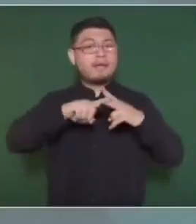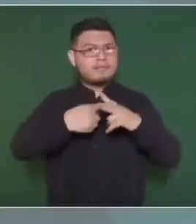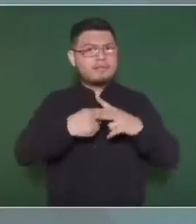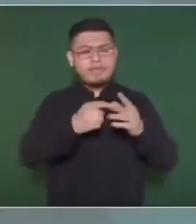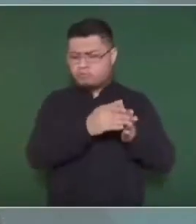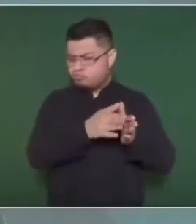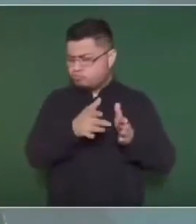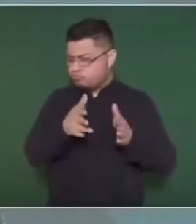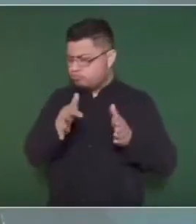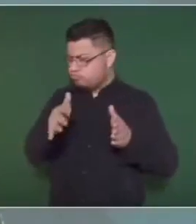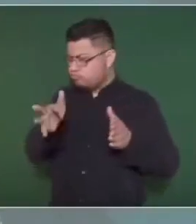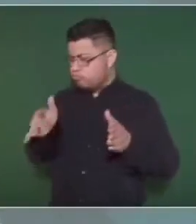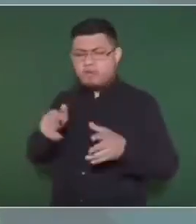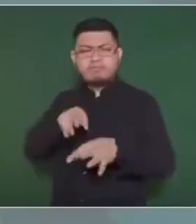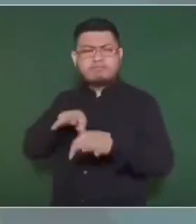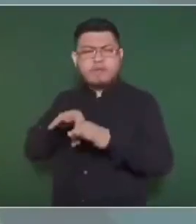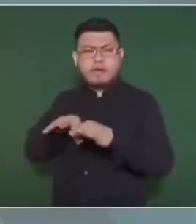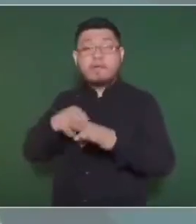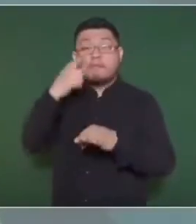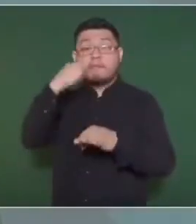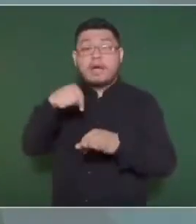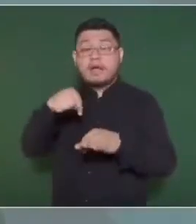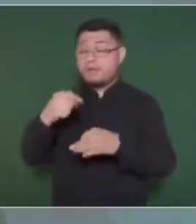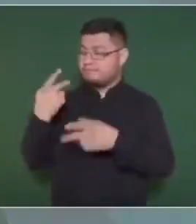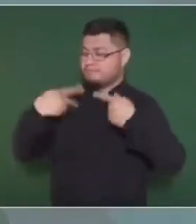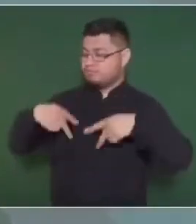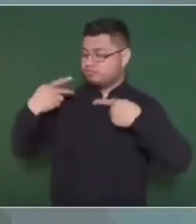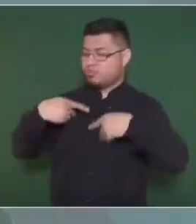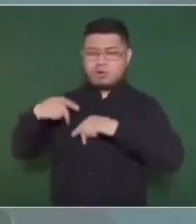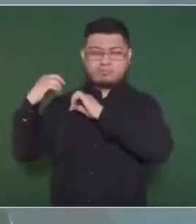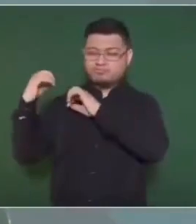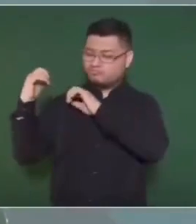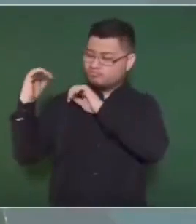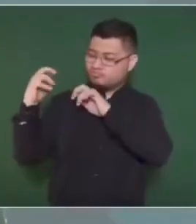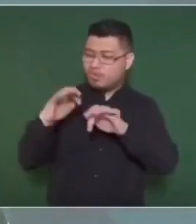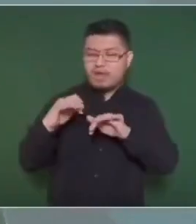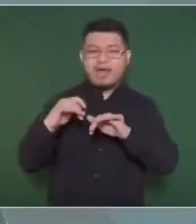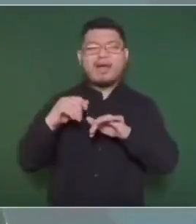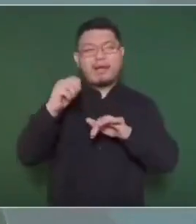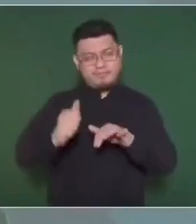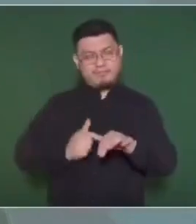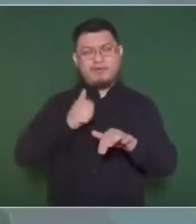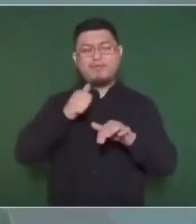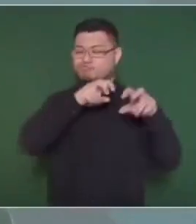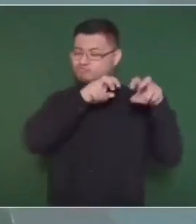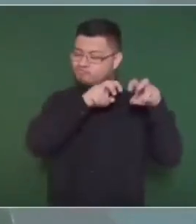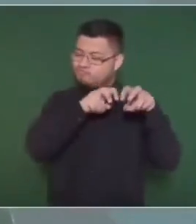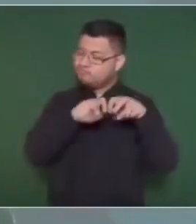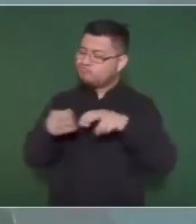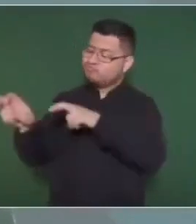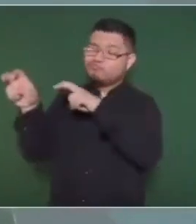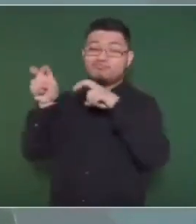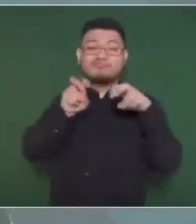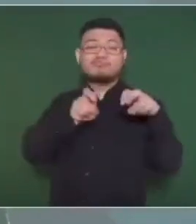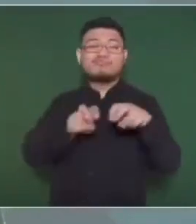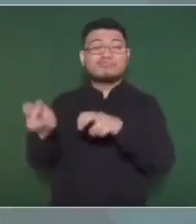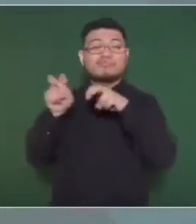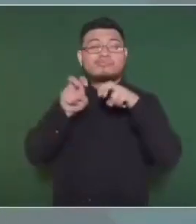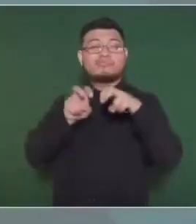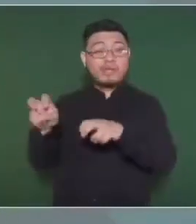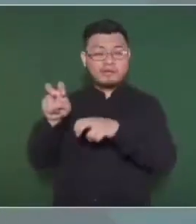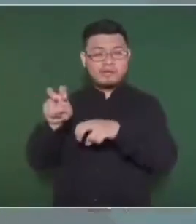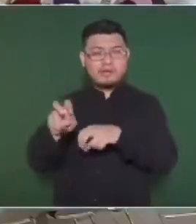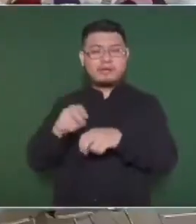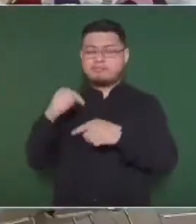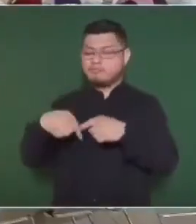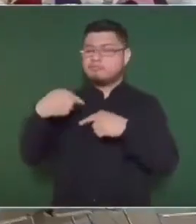otorgar el servicio de transporte de pasajeros con seguridad, confort y alta eficiencia a partir